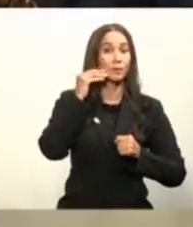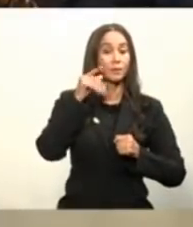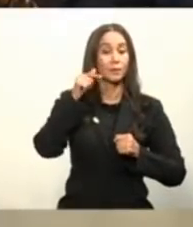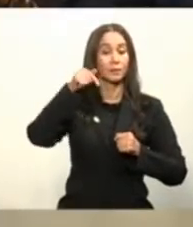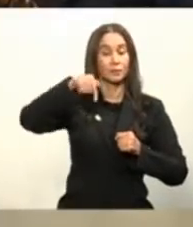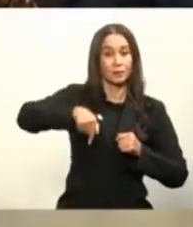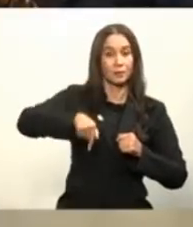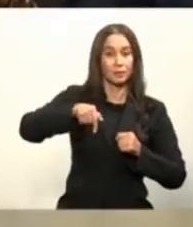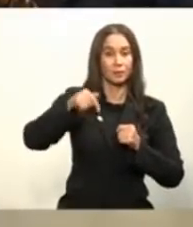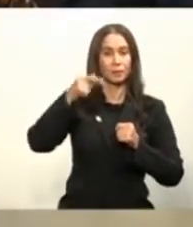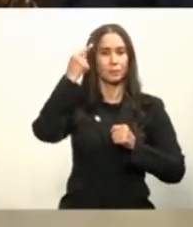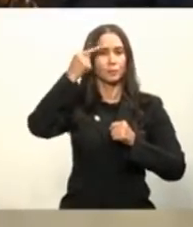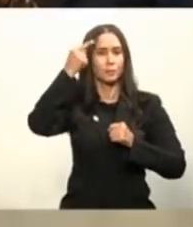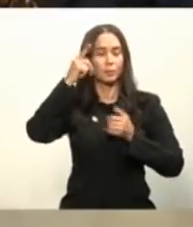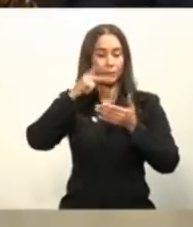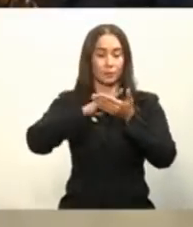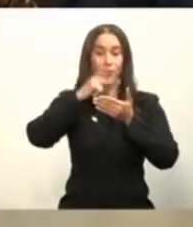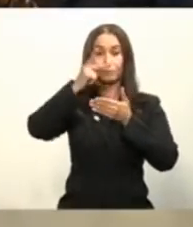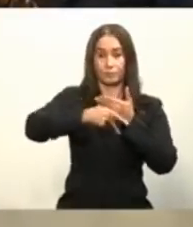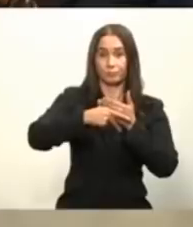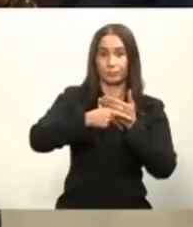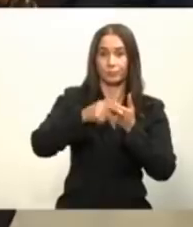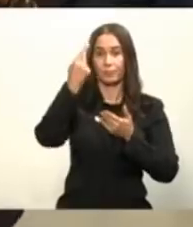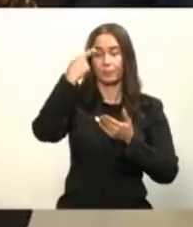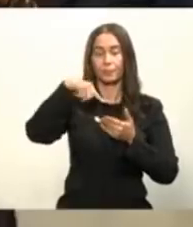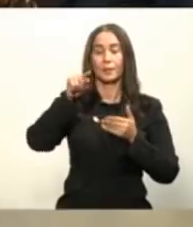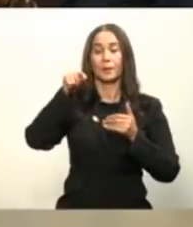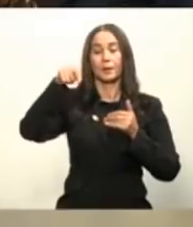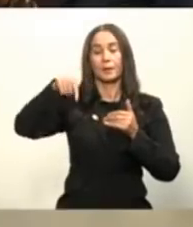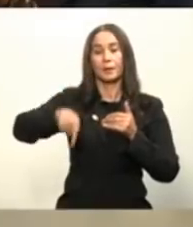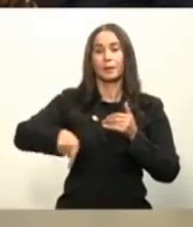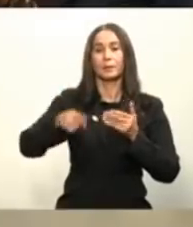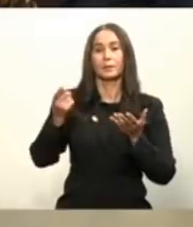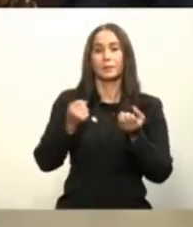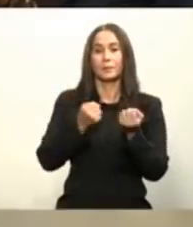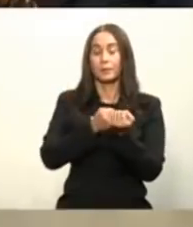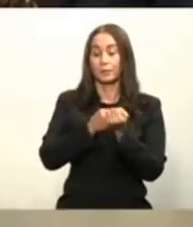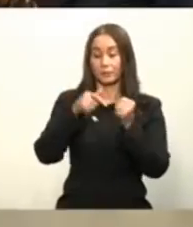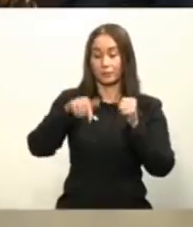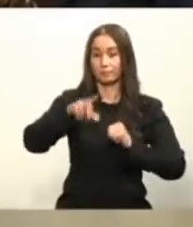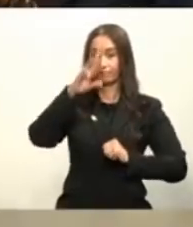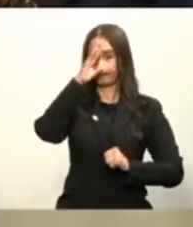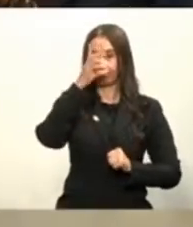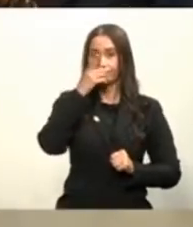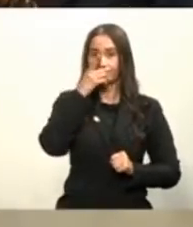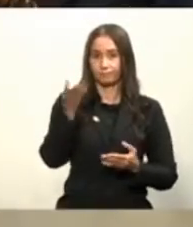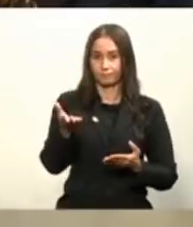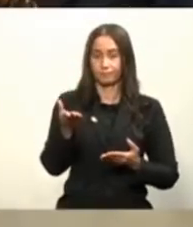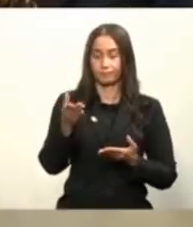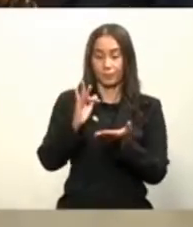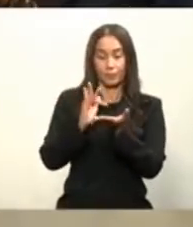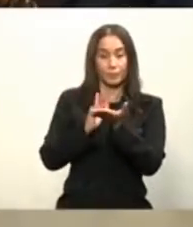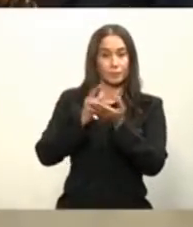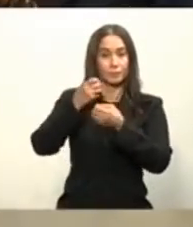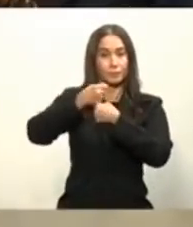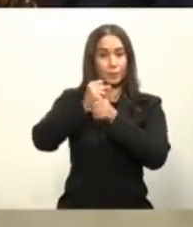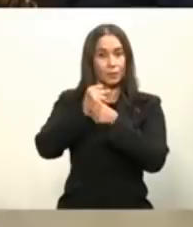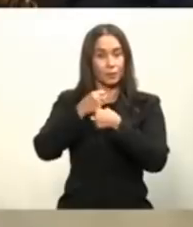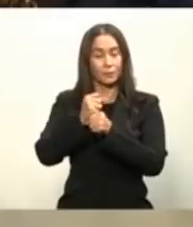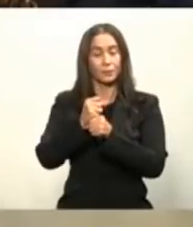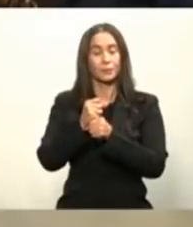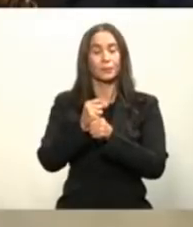estamos haciendo un plan a través del bandex para financiar de que en este país ya los laboratorios